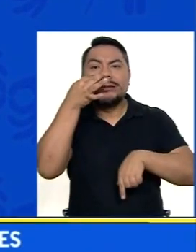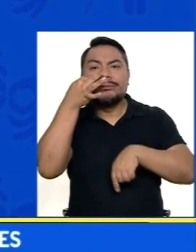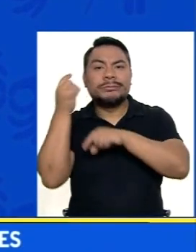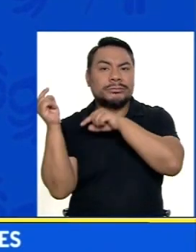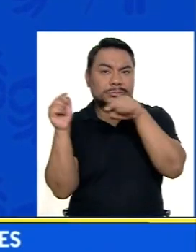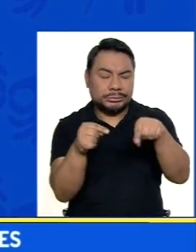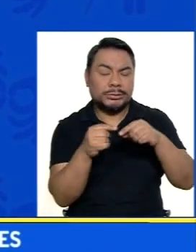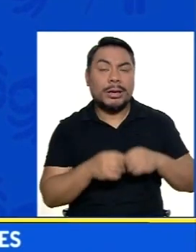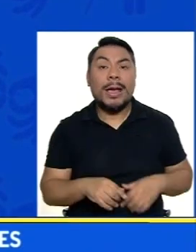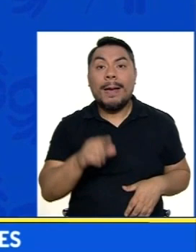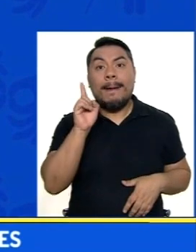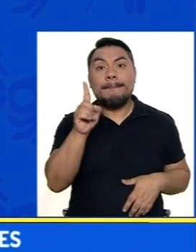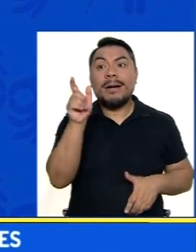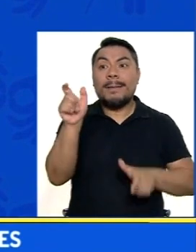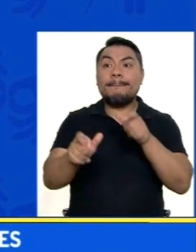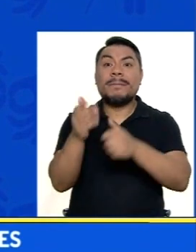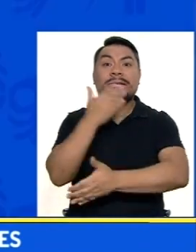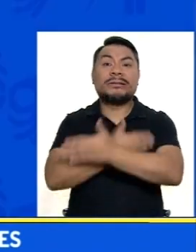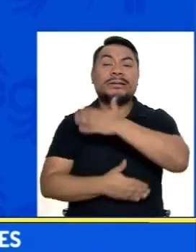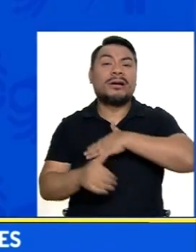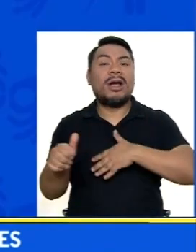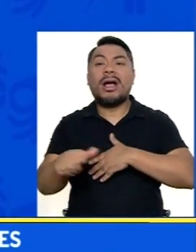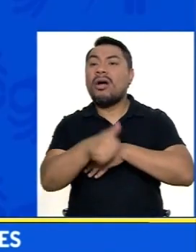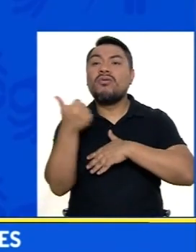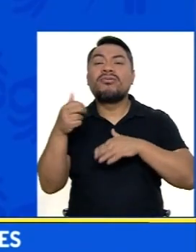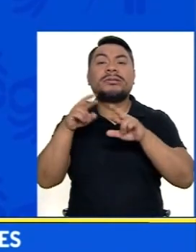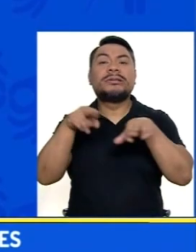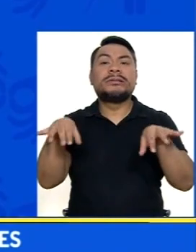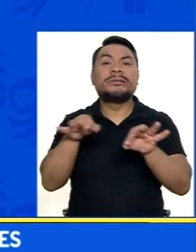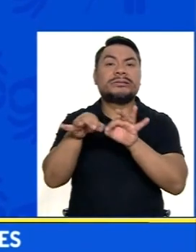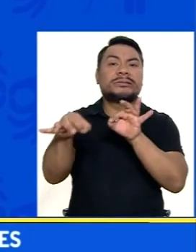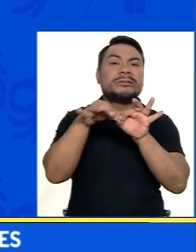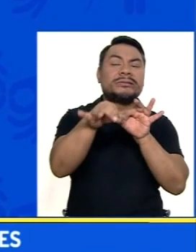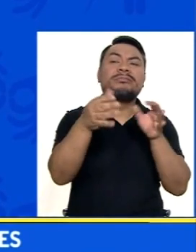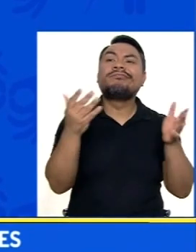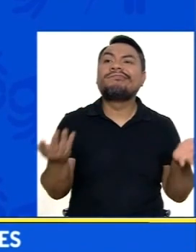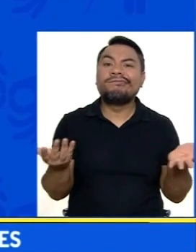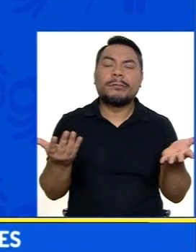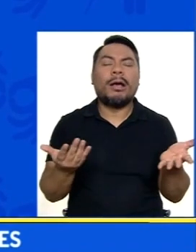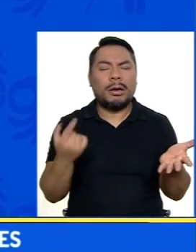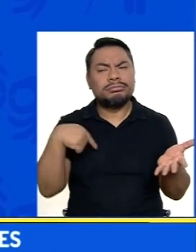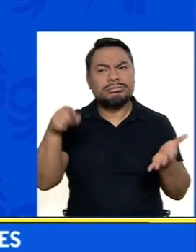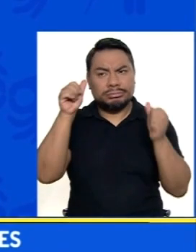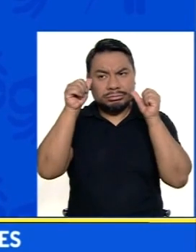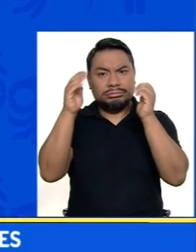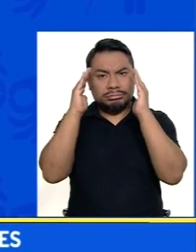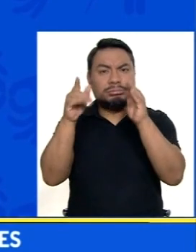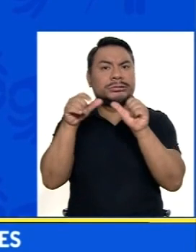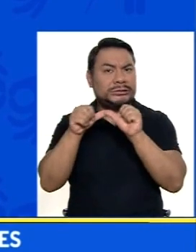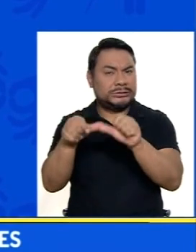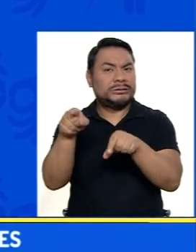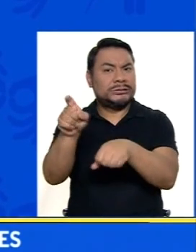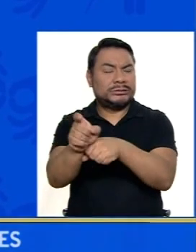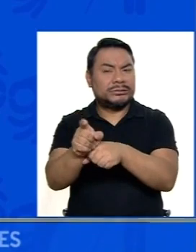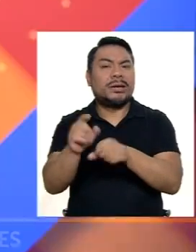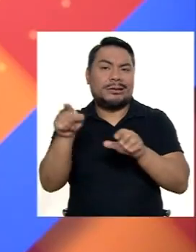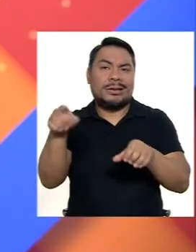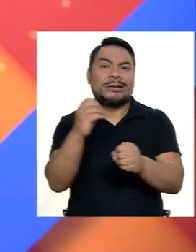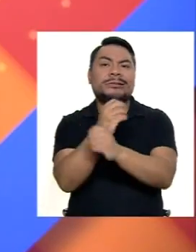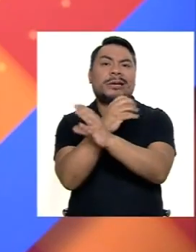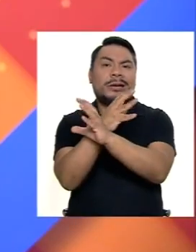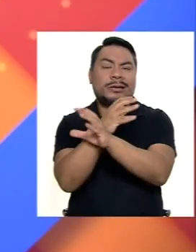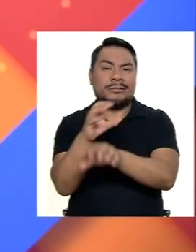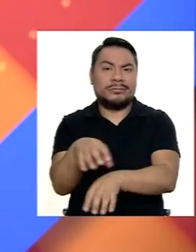dejamos de atender A las personas Con discapacidad De otras regiones Por lo que Tenemos los cursos Virtuales Y con la